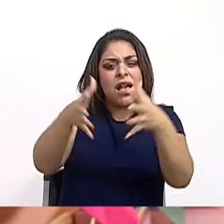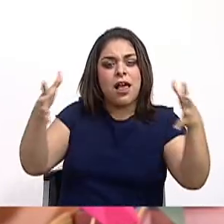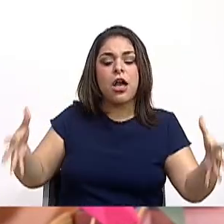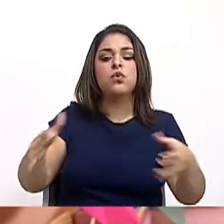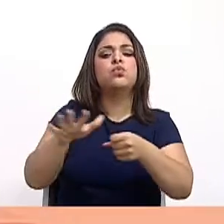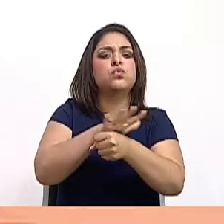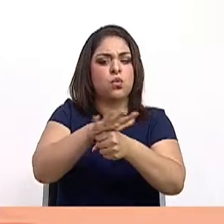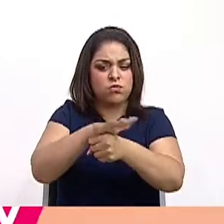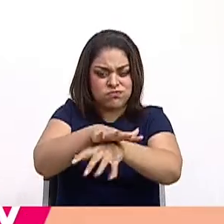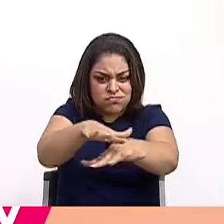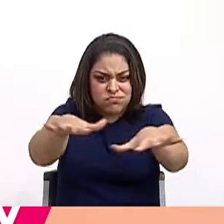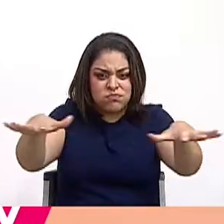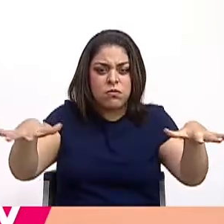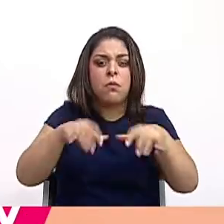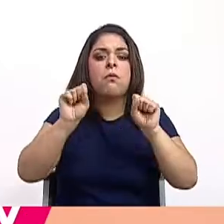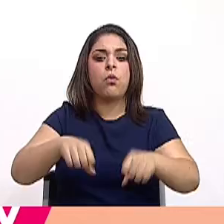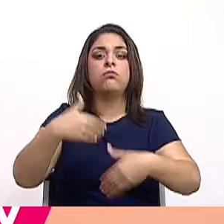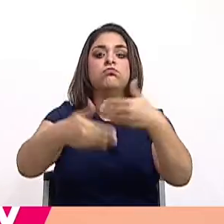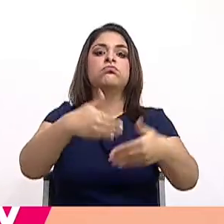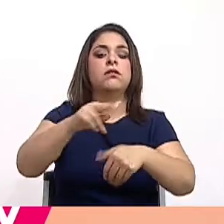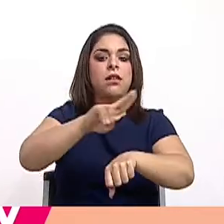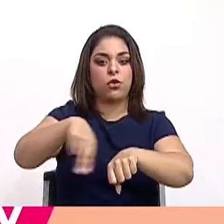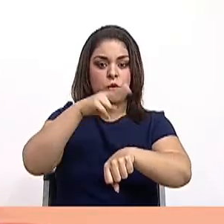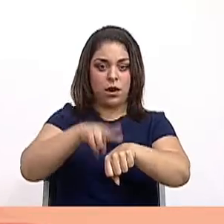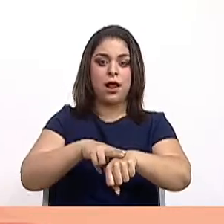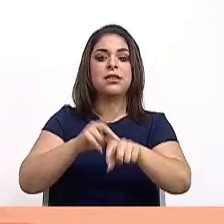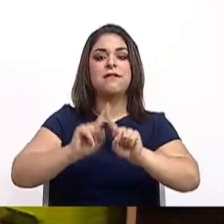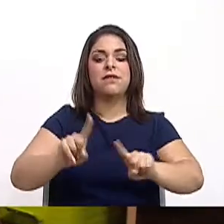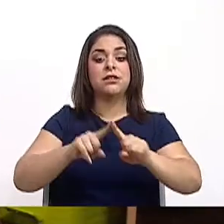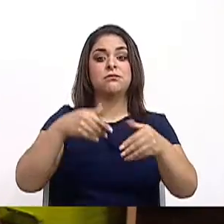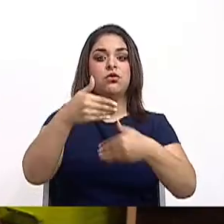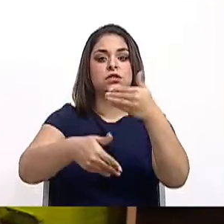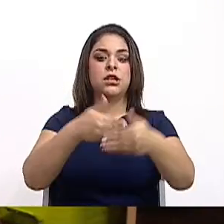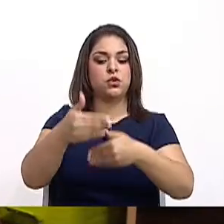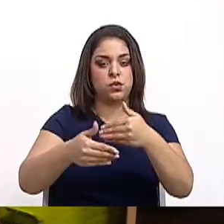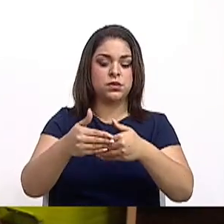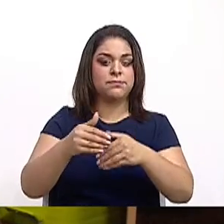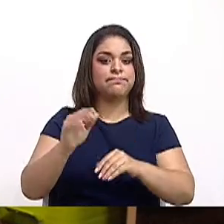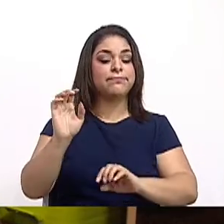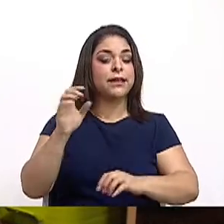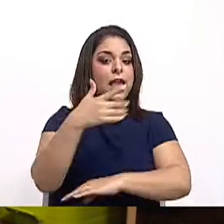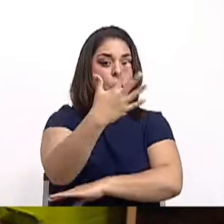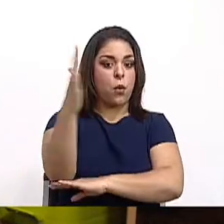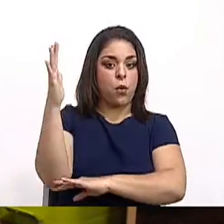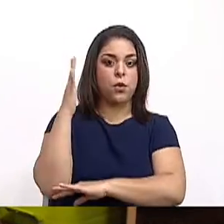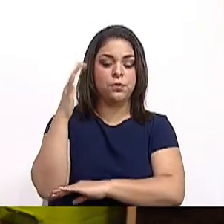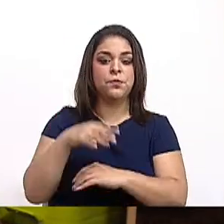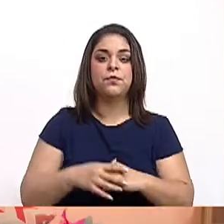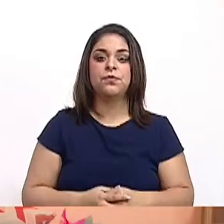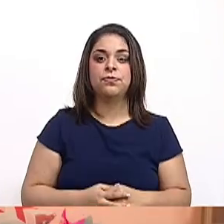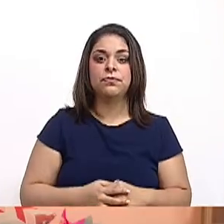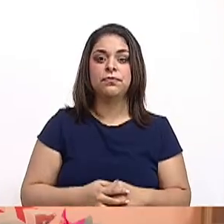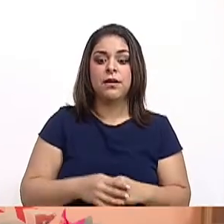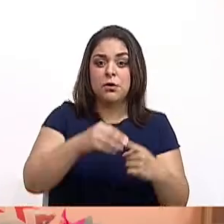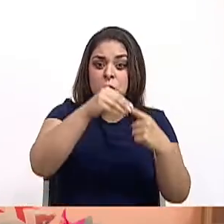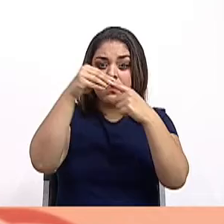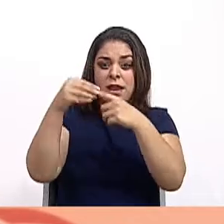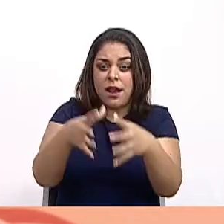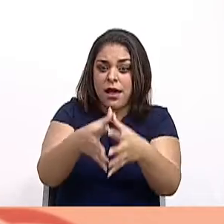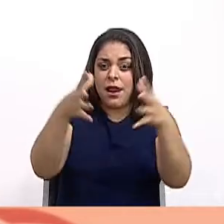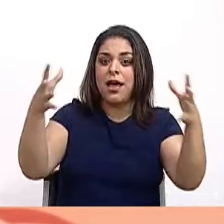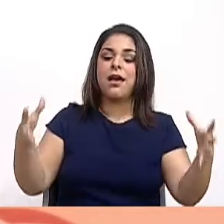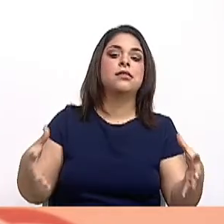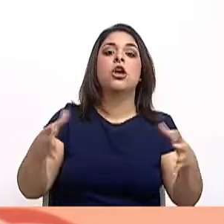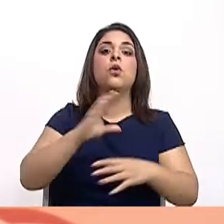para permitir la evolución natural y los procesos ecológicos. Predominar ampliamente las condiciones de naturalidad.